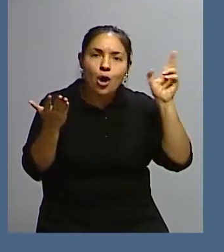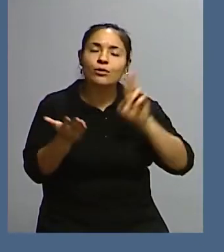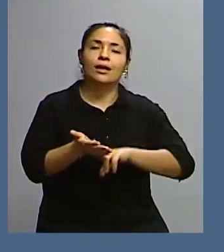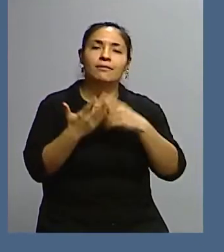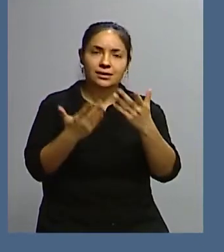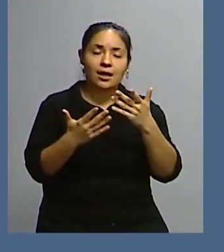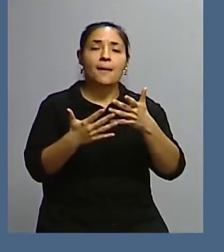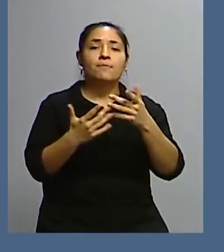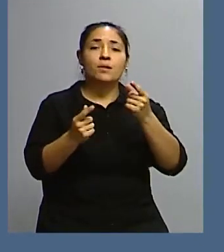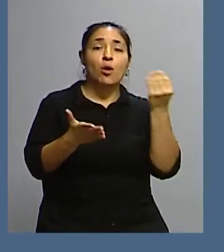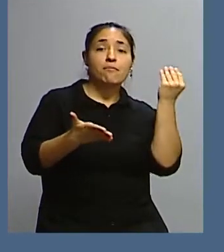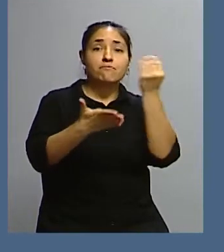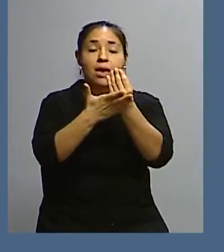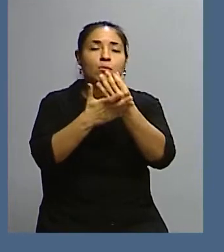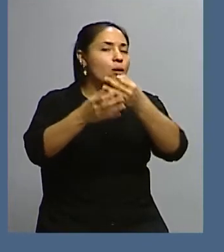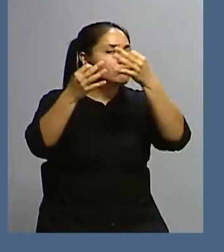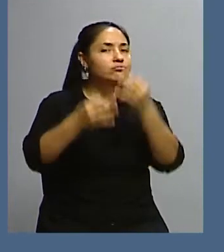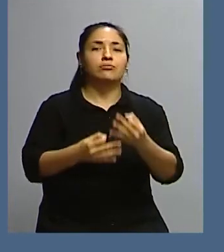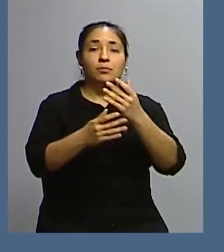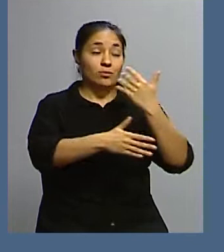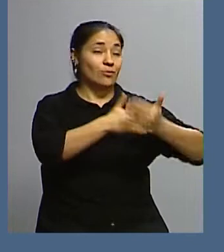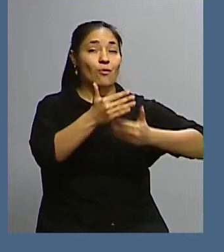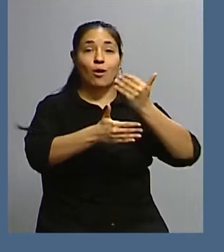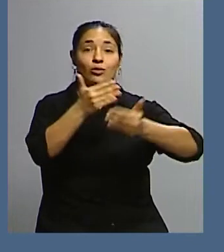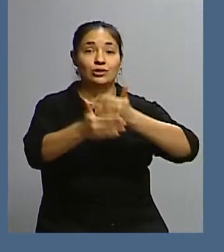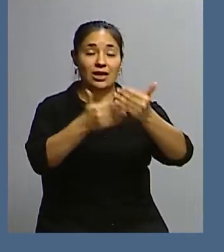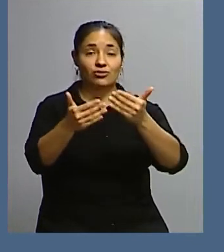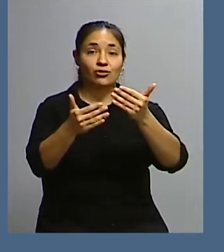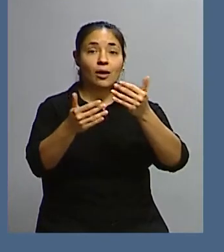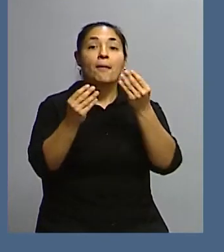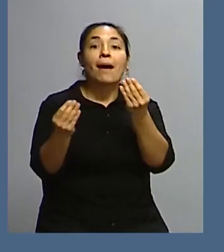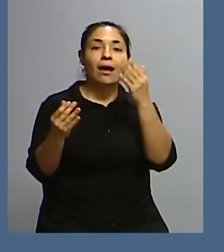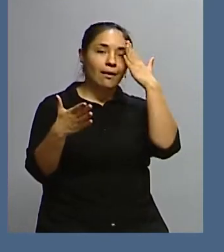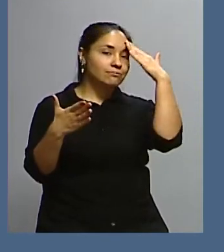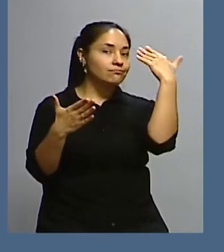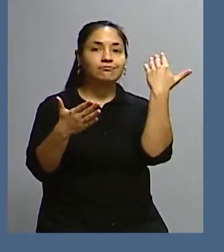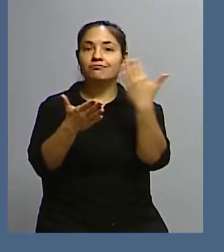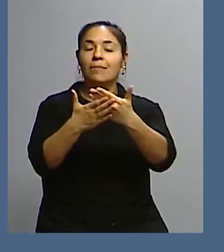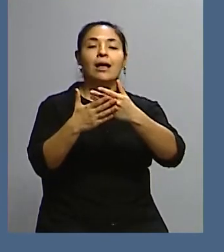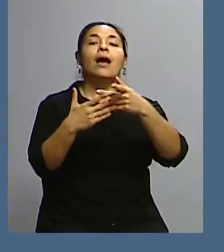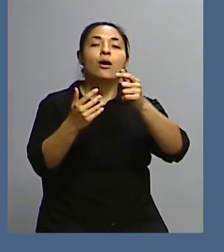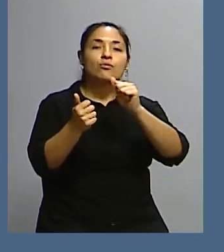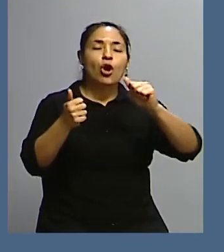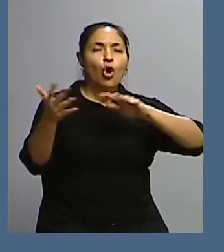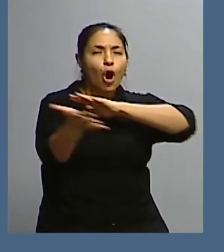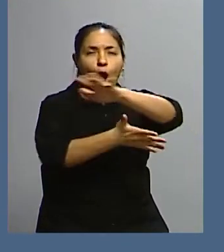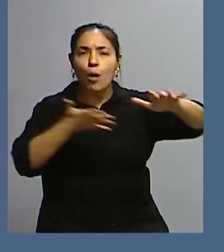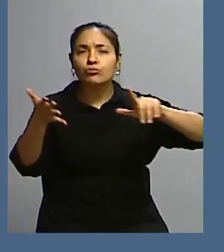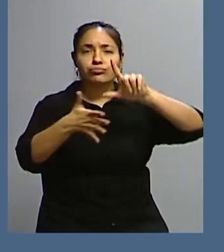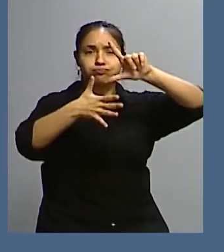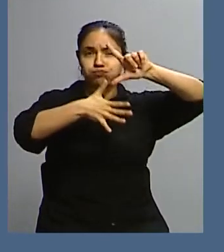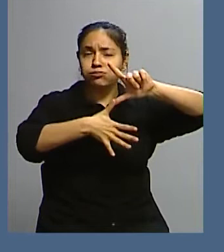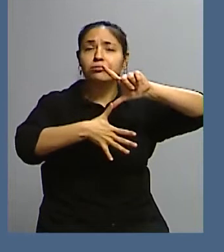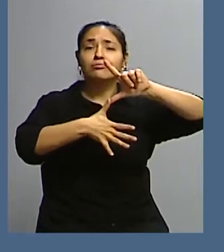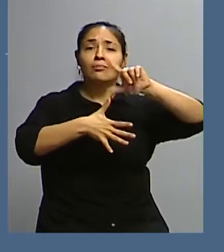en miembro pleno de estos procesos de cara a una comunidad de Estados latinoamericanos y caribeños, que no es aún